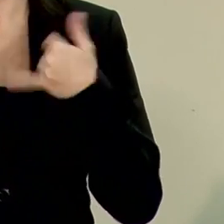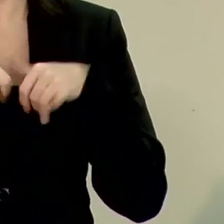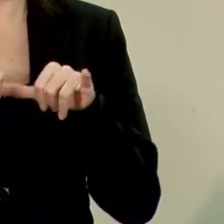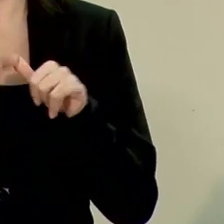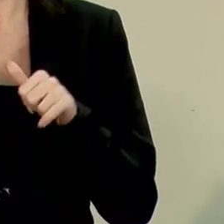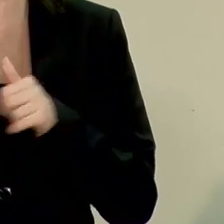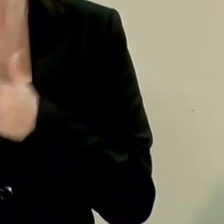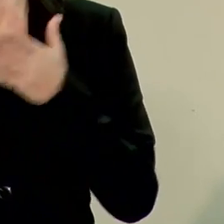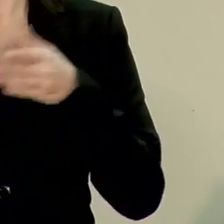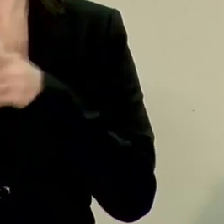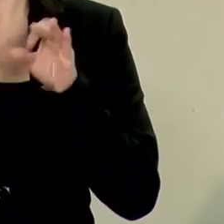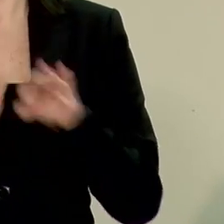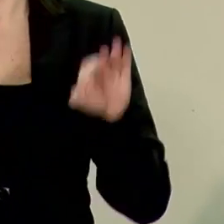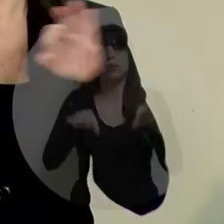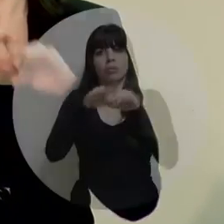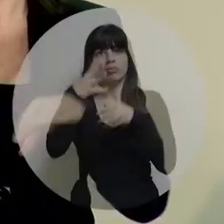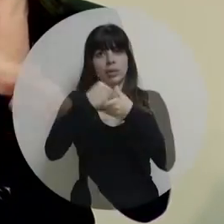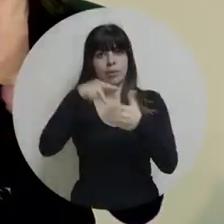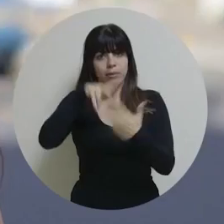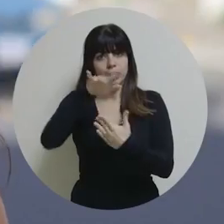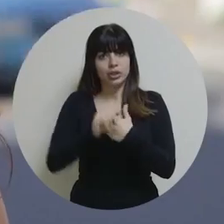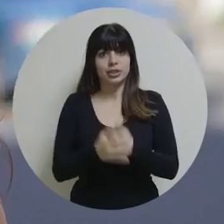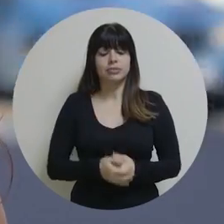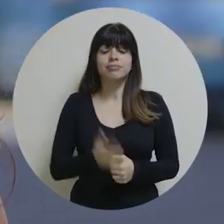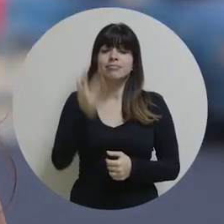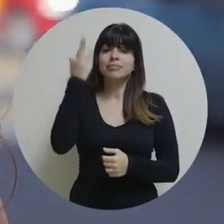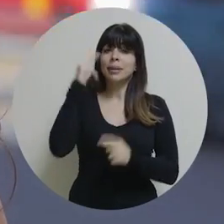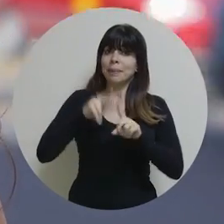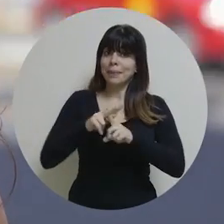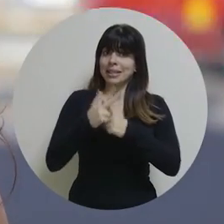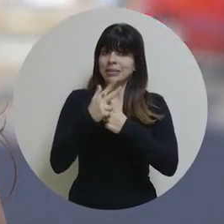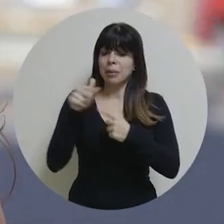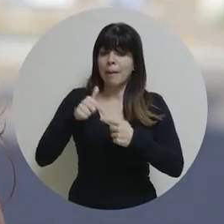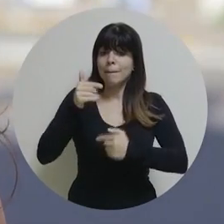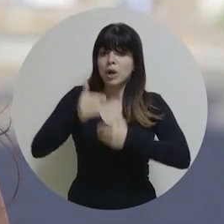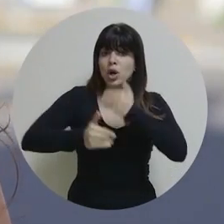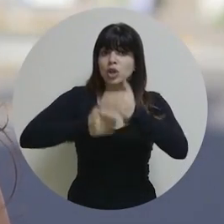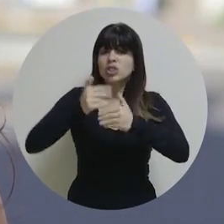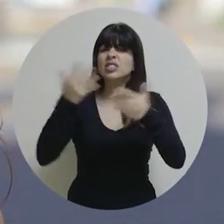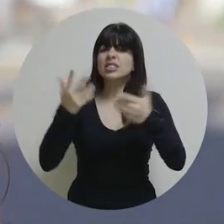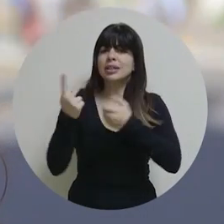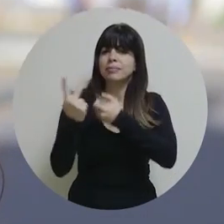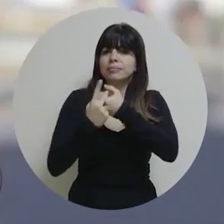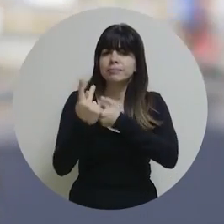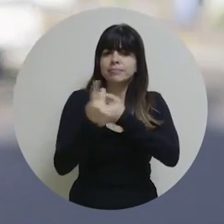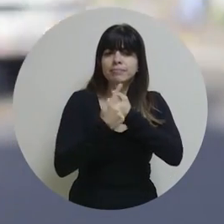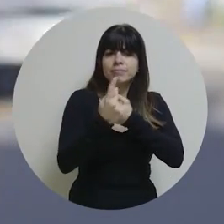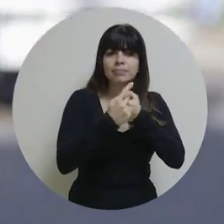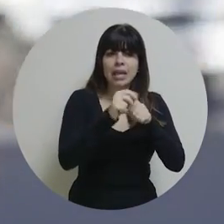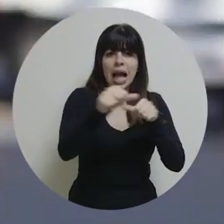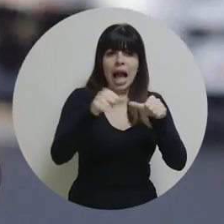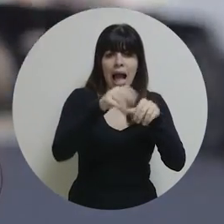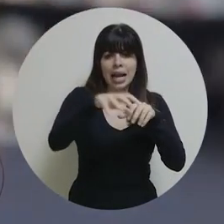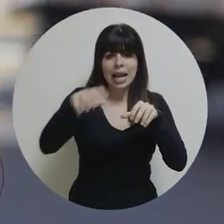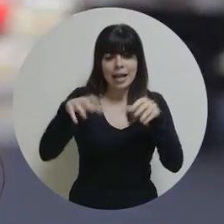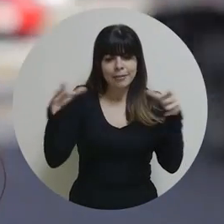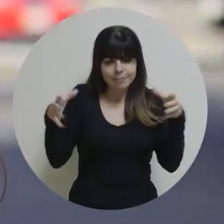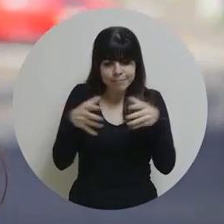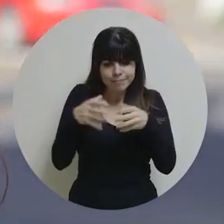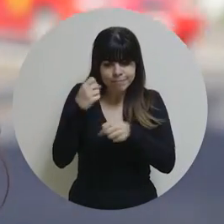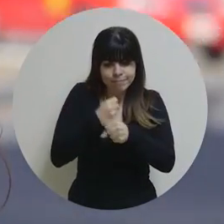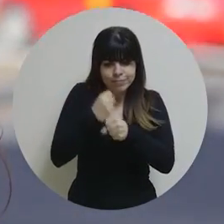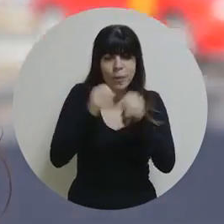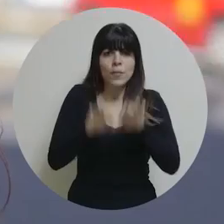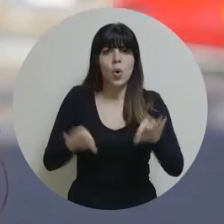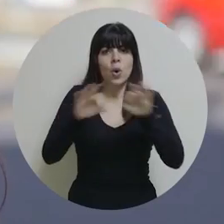siendo otro componente fundamental de este proyecto. Desde el inicio, el proceso de participación de todos los sectores ha sido fundamental